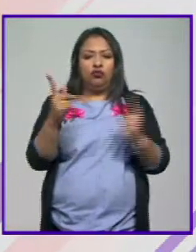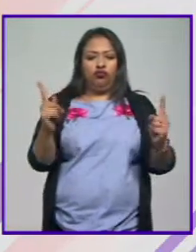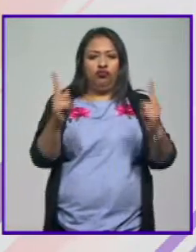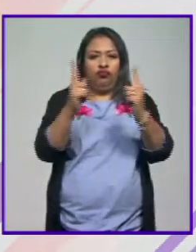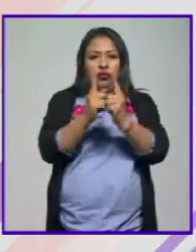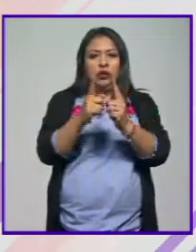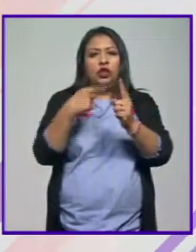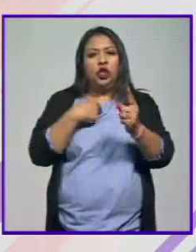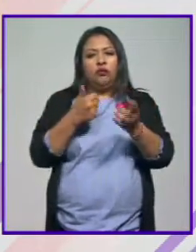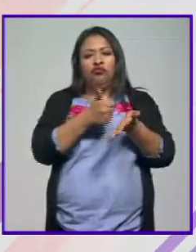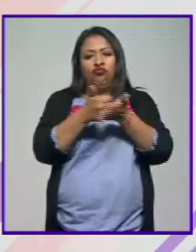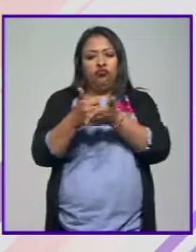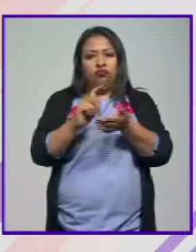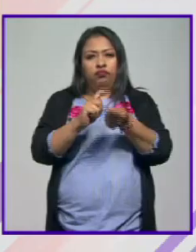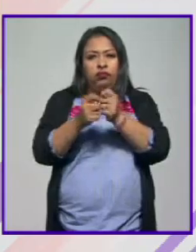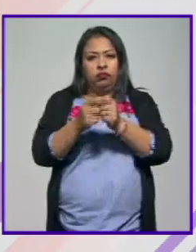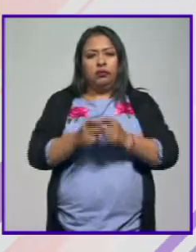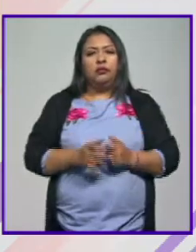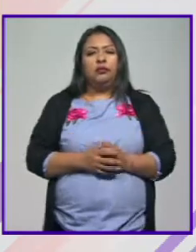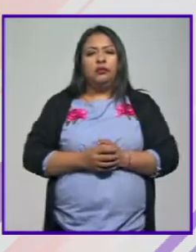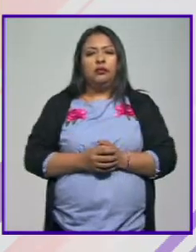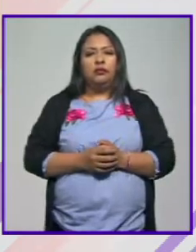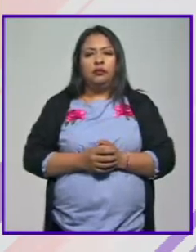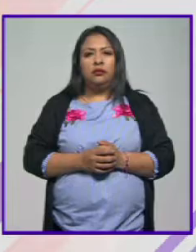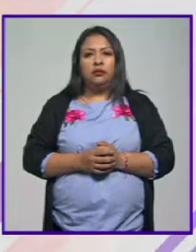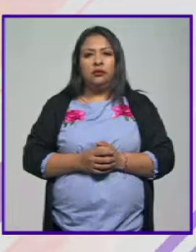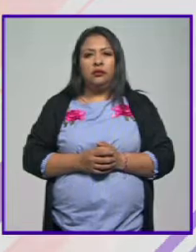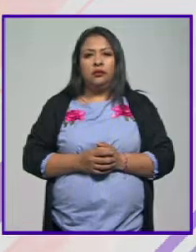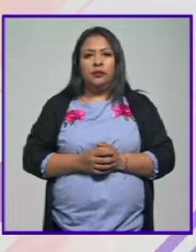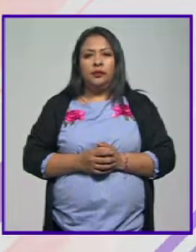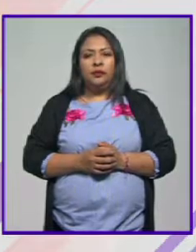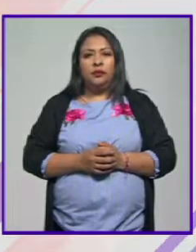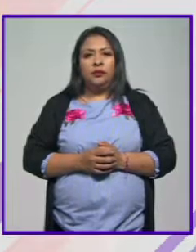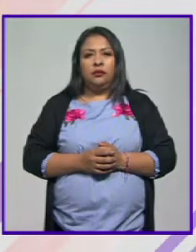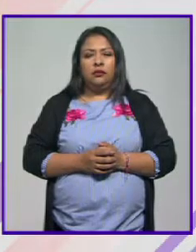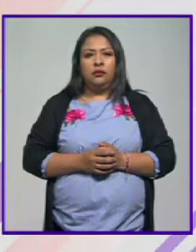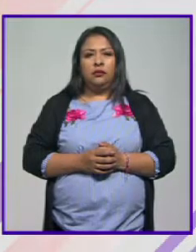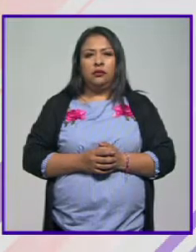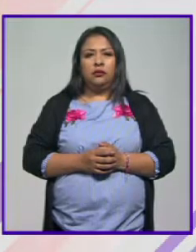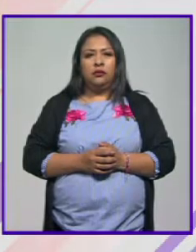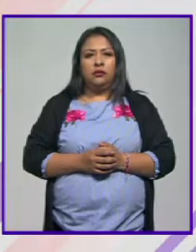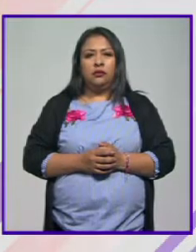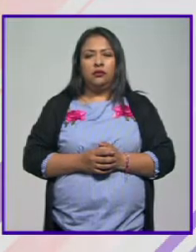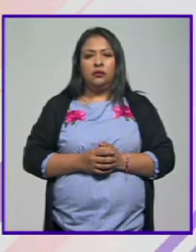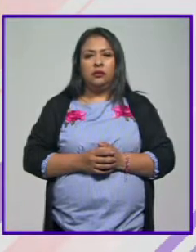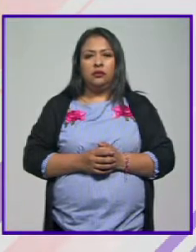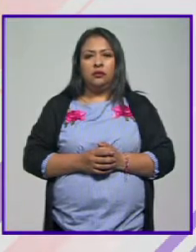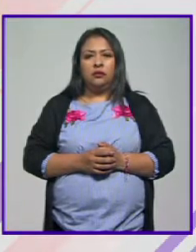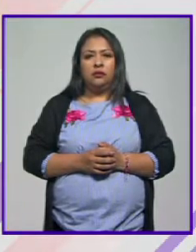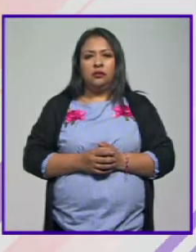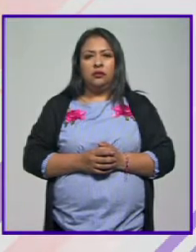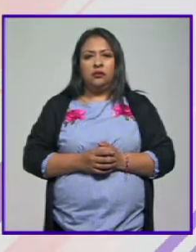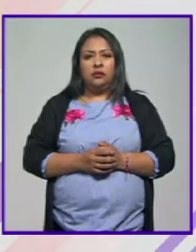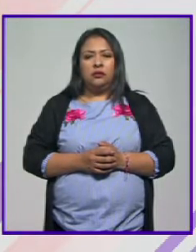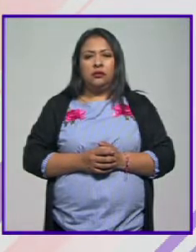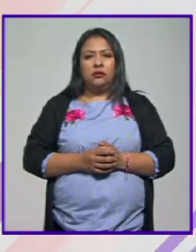En la historia de México, una mujer fue capaz de sobreponerse a dos universos dominados por hombres.